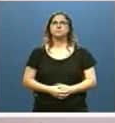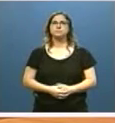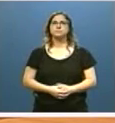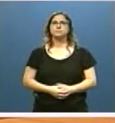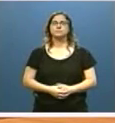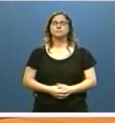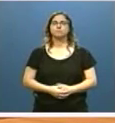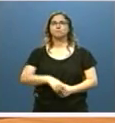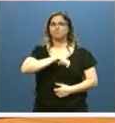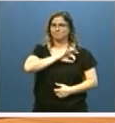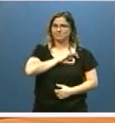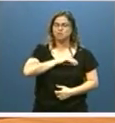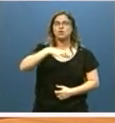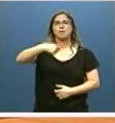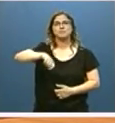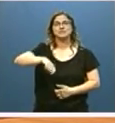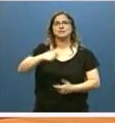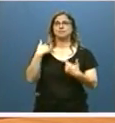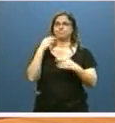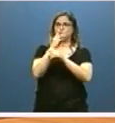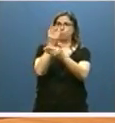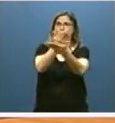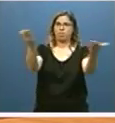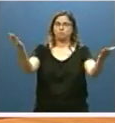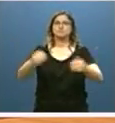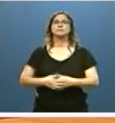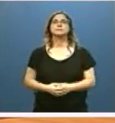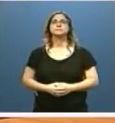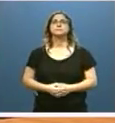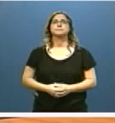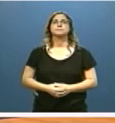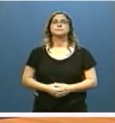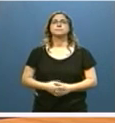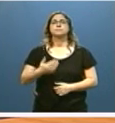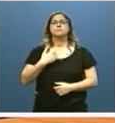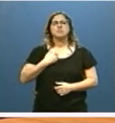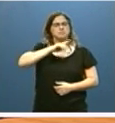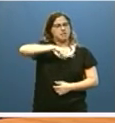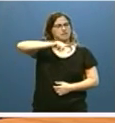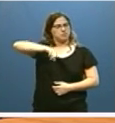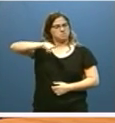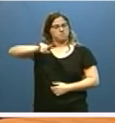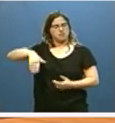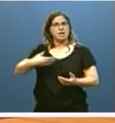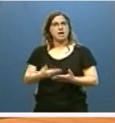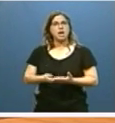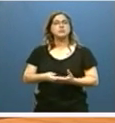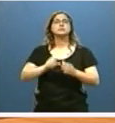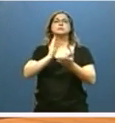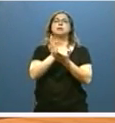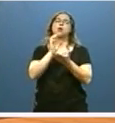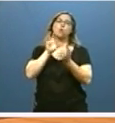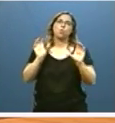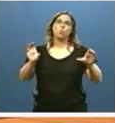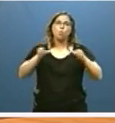Señora presidenta, señoras y señores procuradores, a lo largo de estos meses la Junta ha impulsado